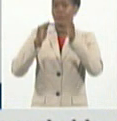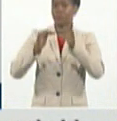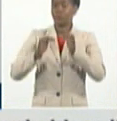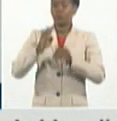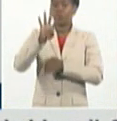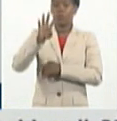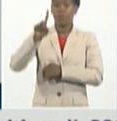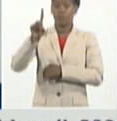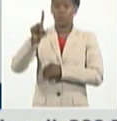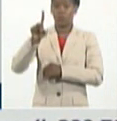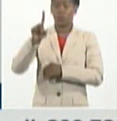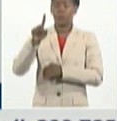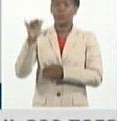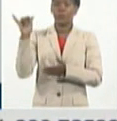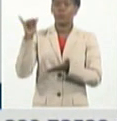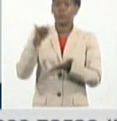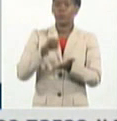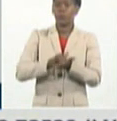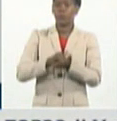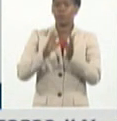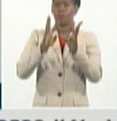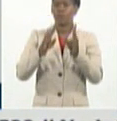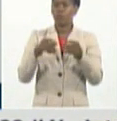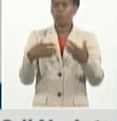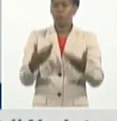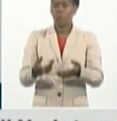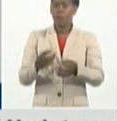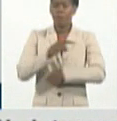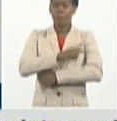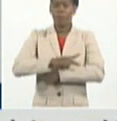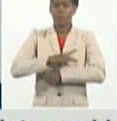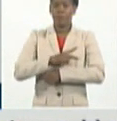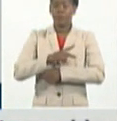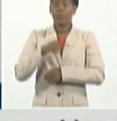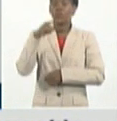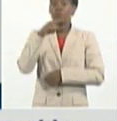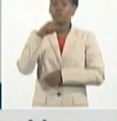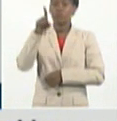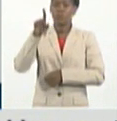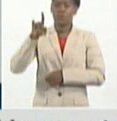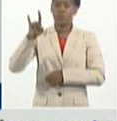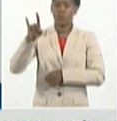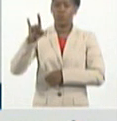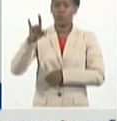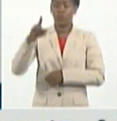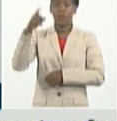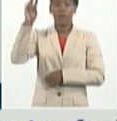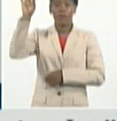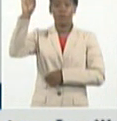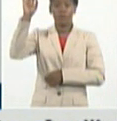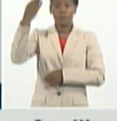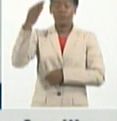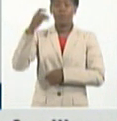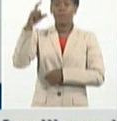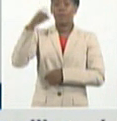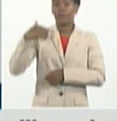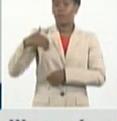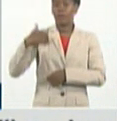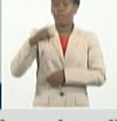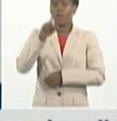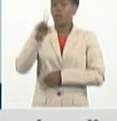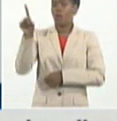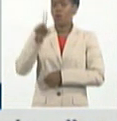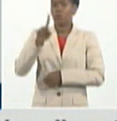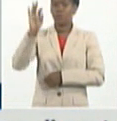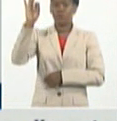de Rusia son 19, de Canadá son 11, de Francia 3, de Estados Unidos